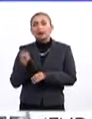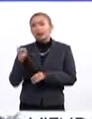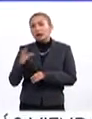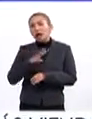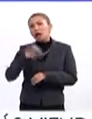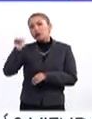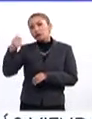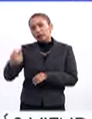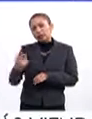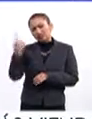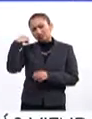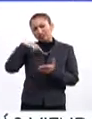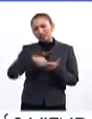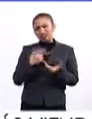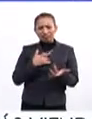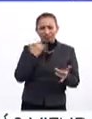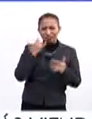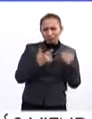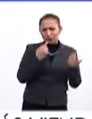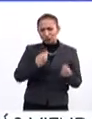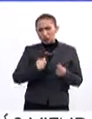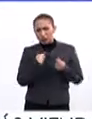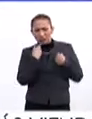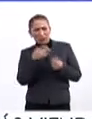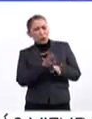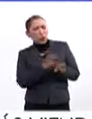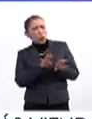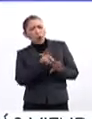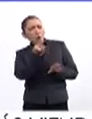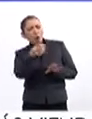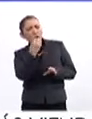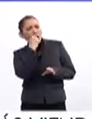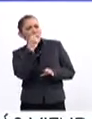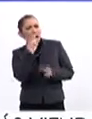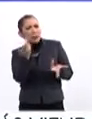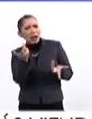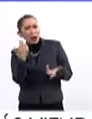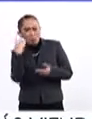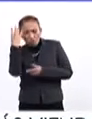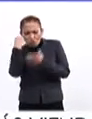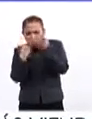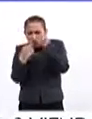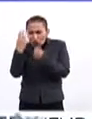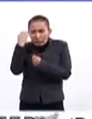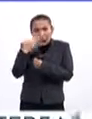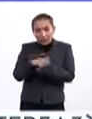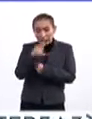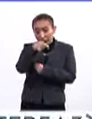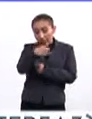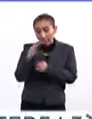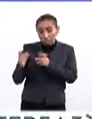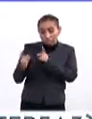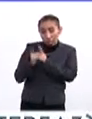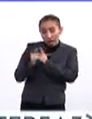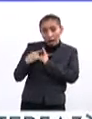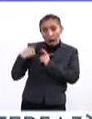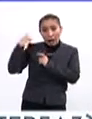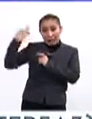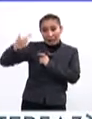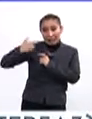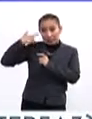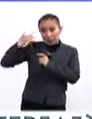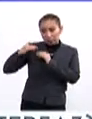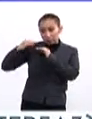estas, hay otras preguntas que uno se sigue diciendo, bueno, ¿y cómo se alimentaba intelectualmente? Sabemos que su cercanía a la corte le